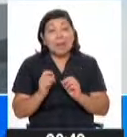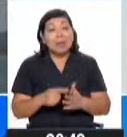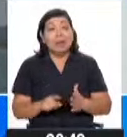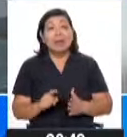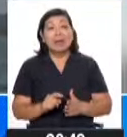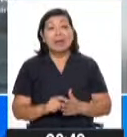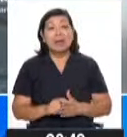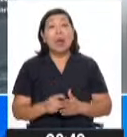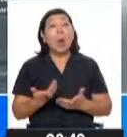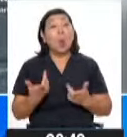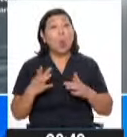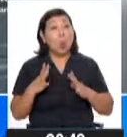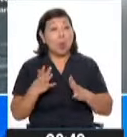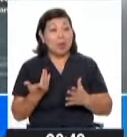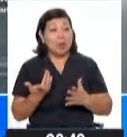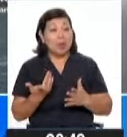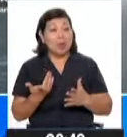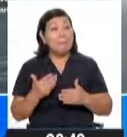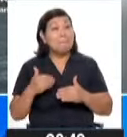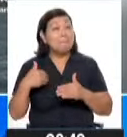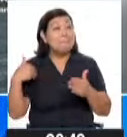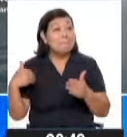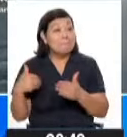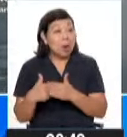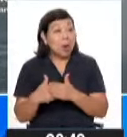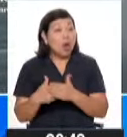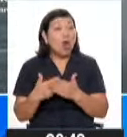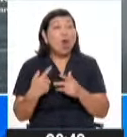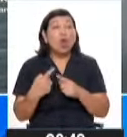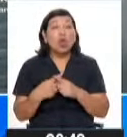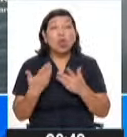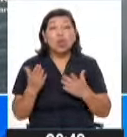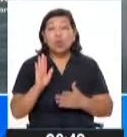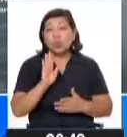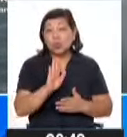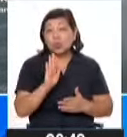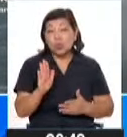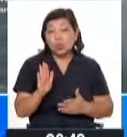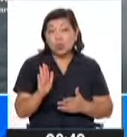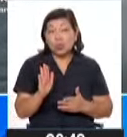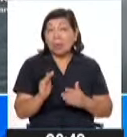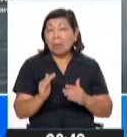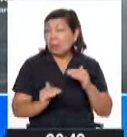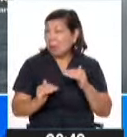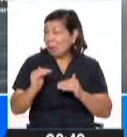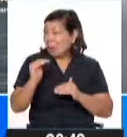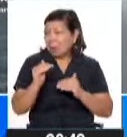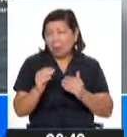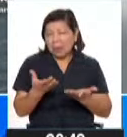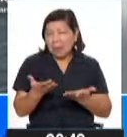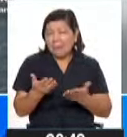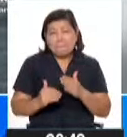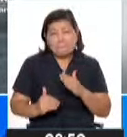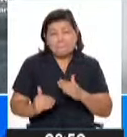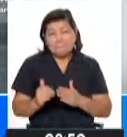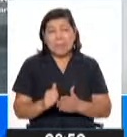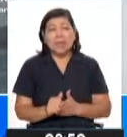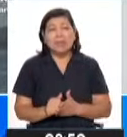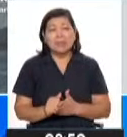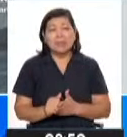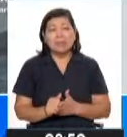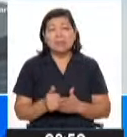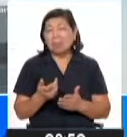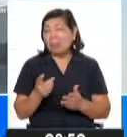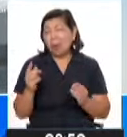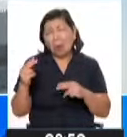ejemplo, para embarcaciones que se encuentren muy próximos al lugar donde ocurre, pero su humanitud no suele ser muy intensa y su tiempo